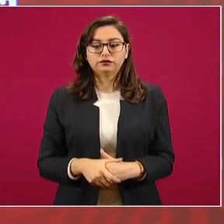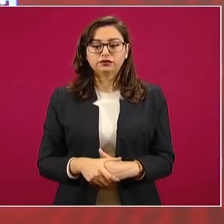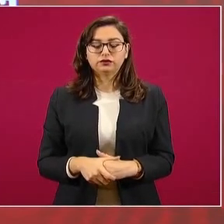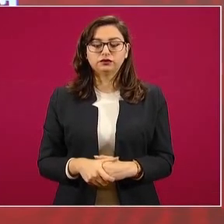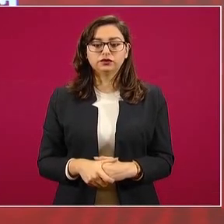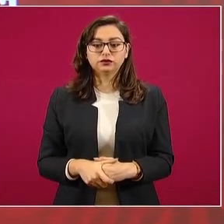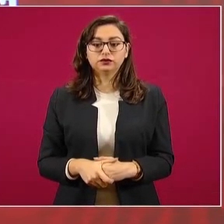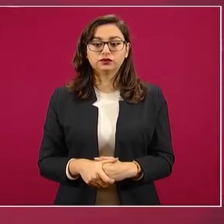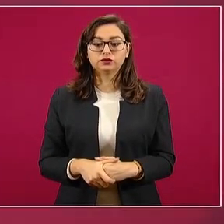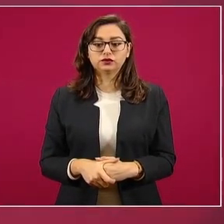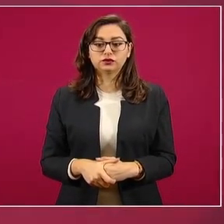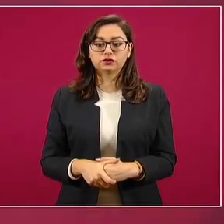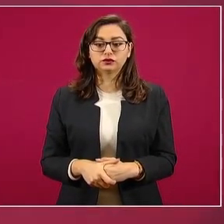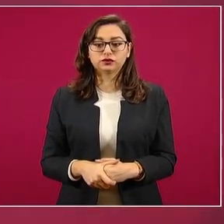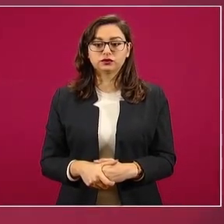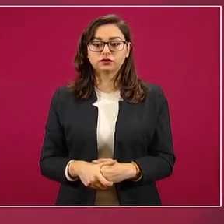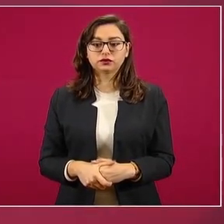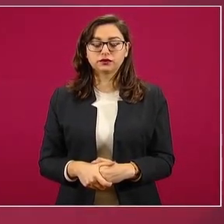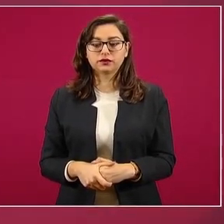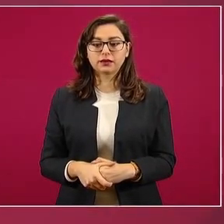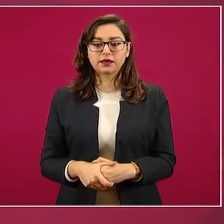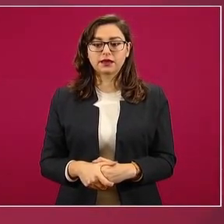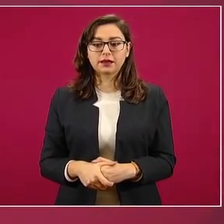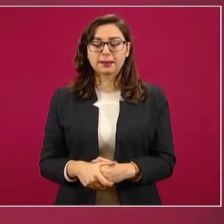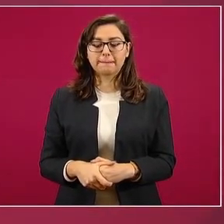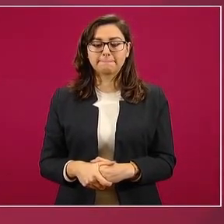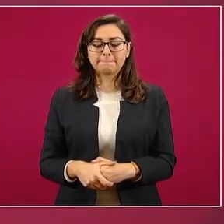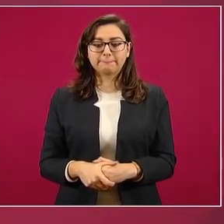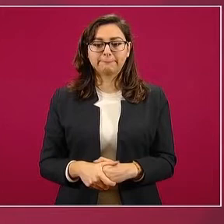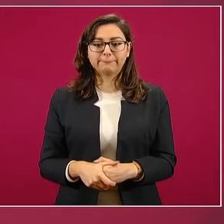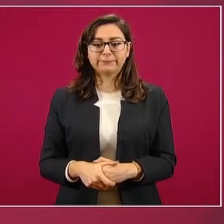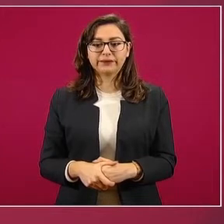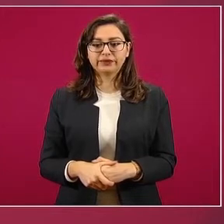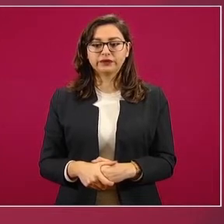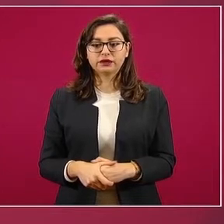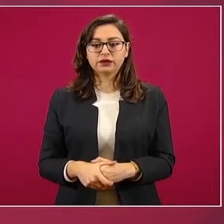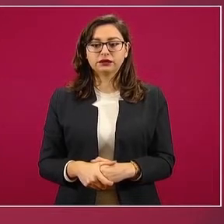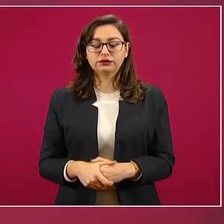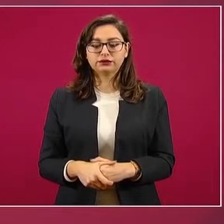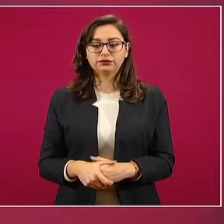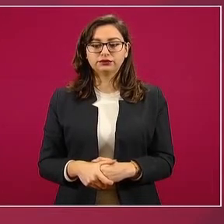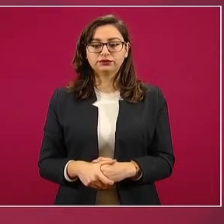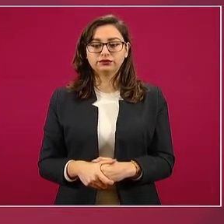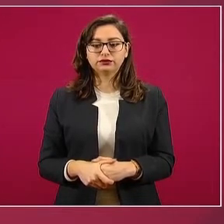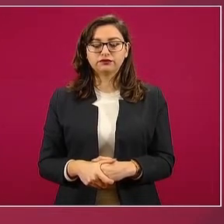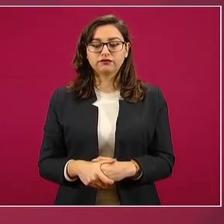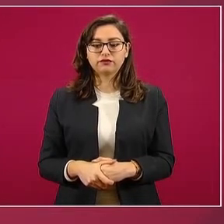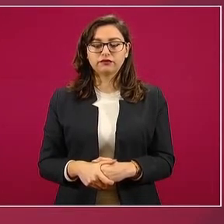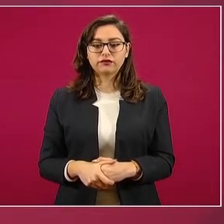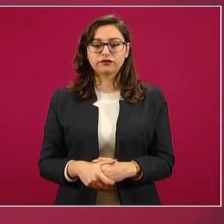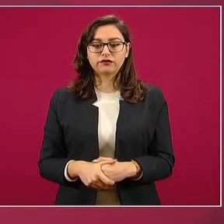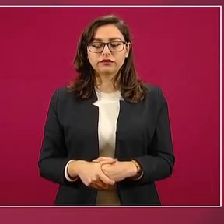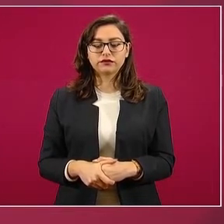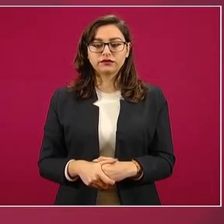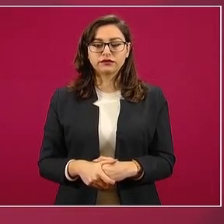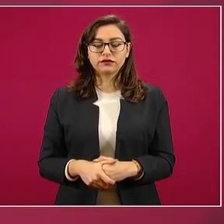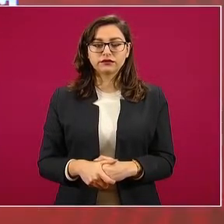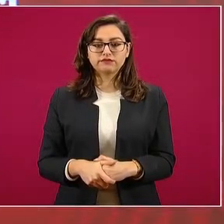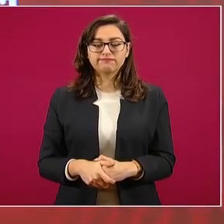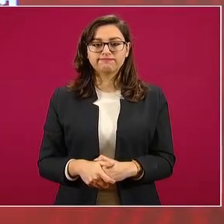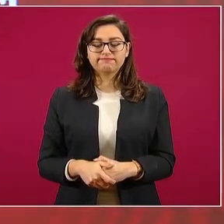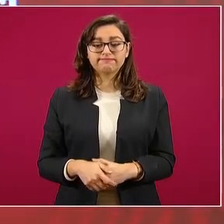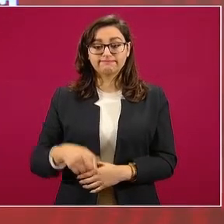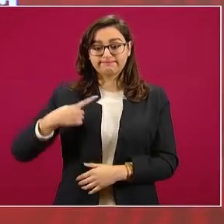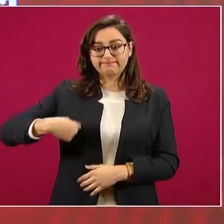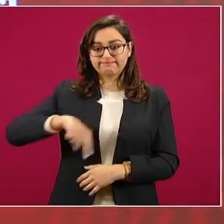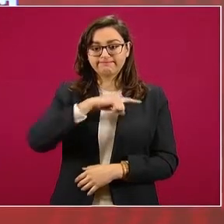surja este planteamiento